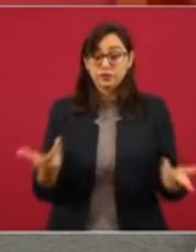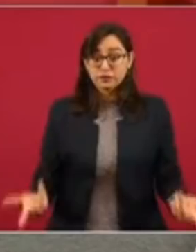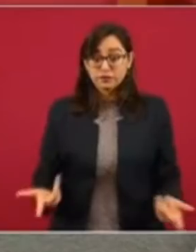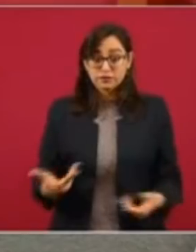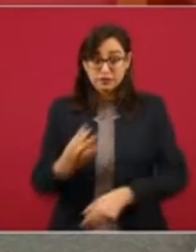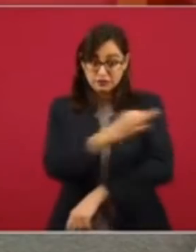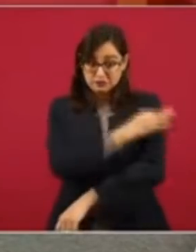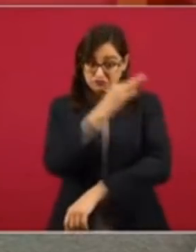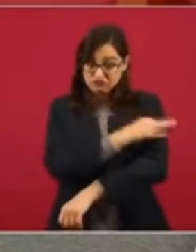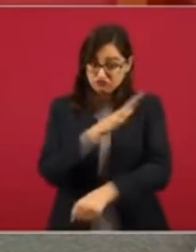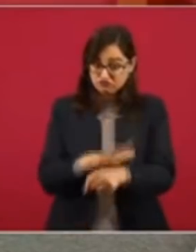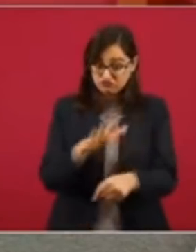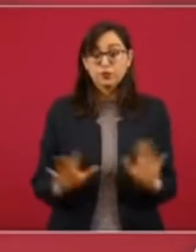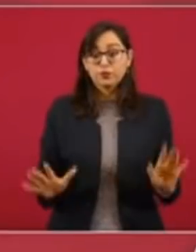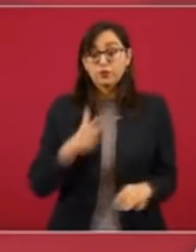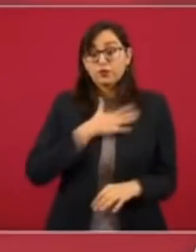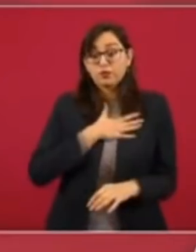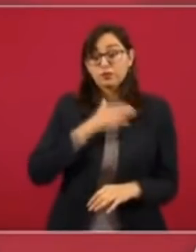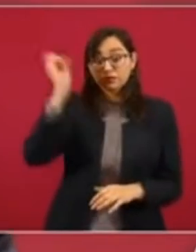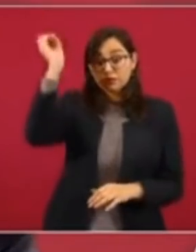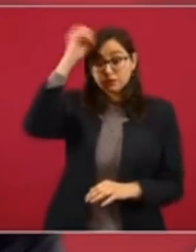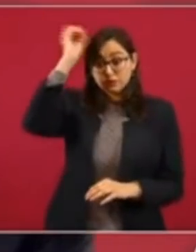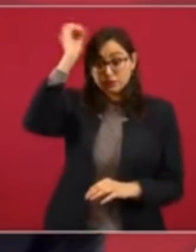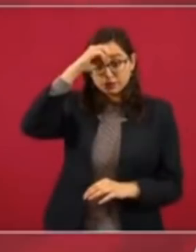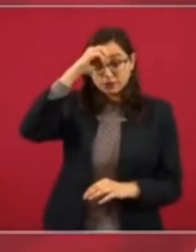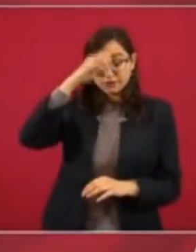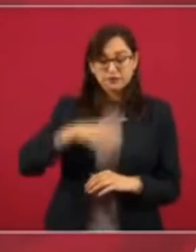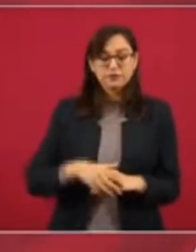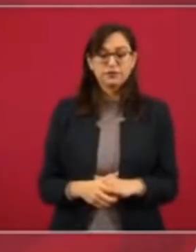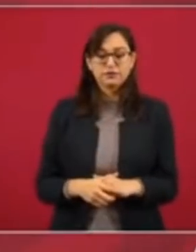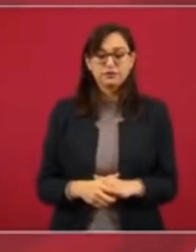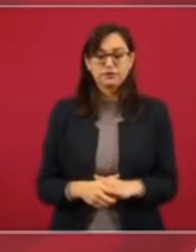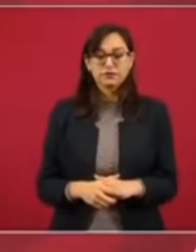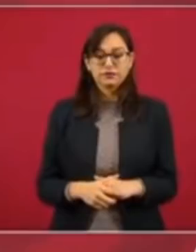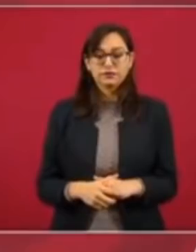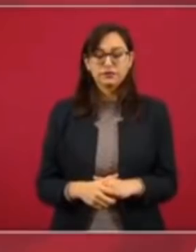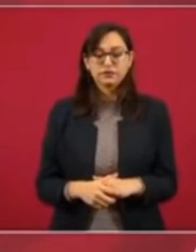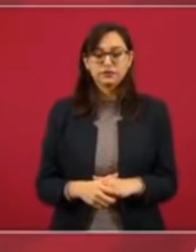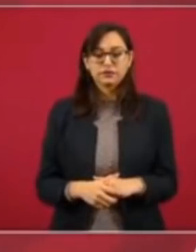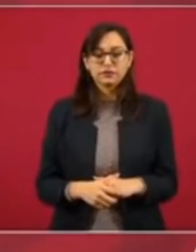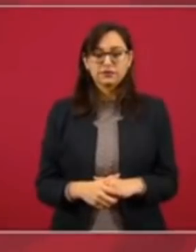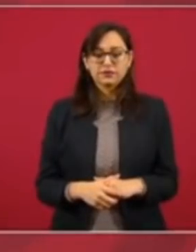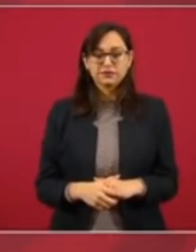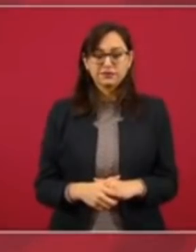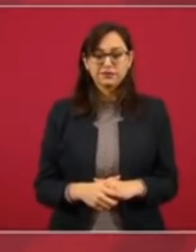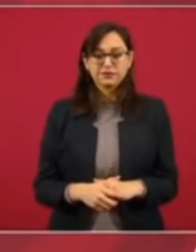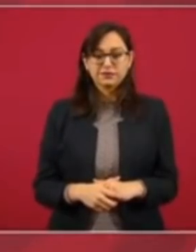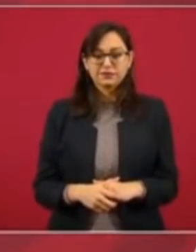suficiente. Lo que se está garantizando al